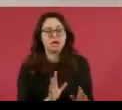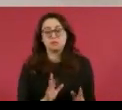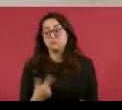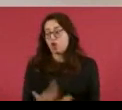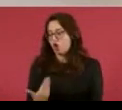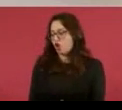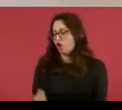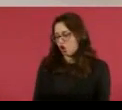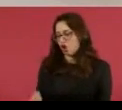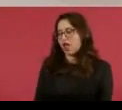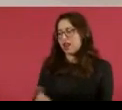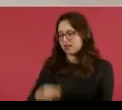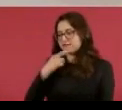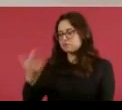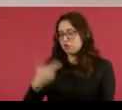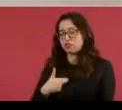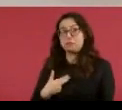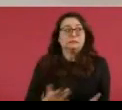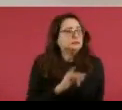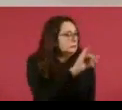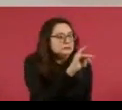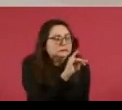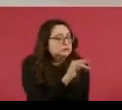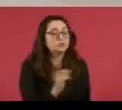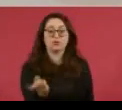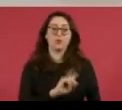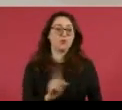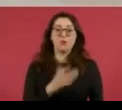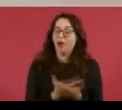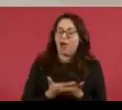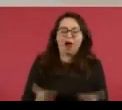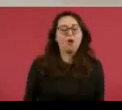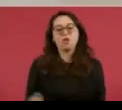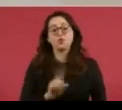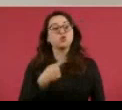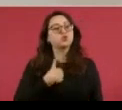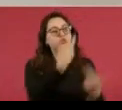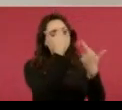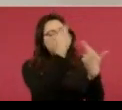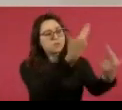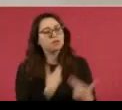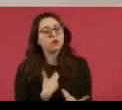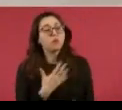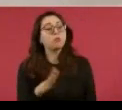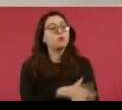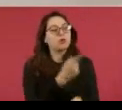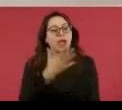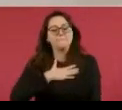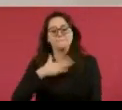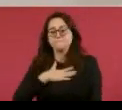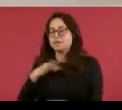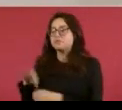Ahora no, ahora nos tienen que respetar, porque somos autoridad legal, legítimamente